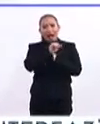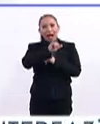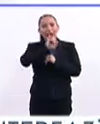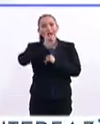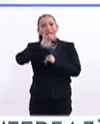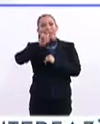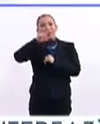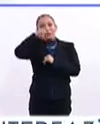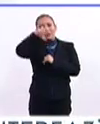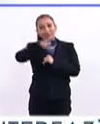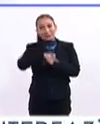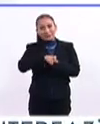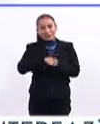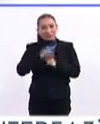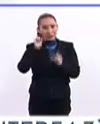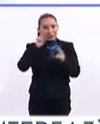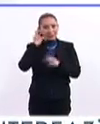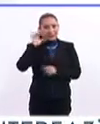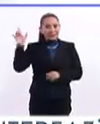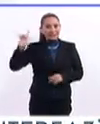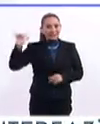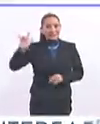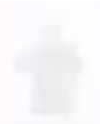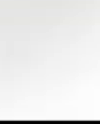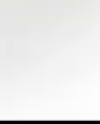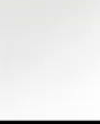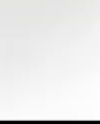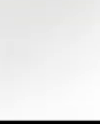AEDMX. Hasta mañana. Chao.